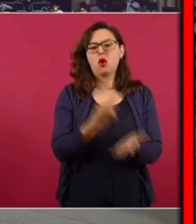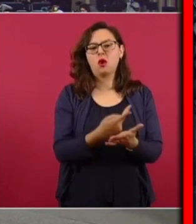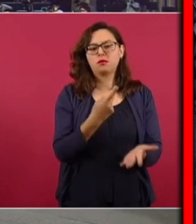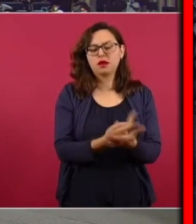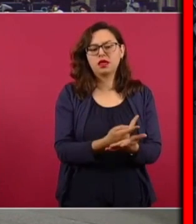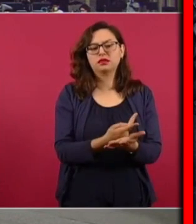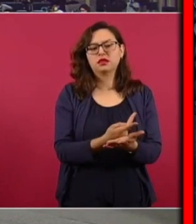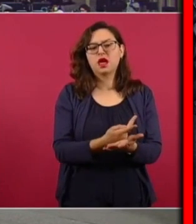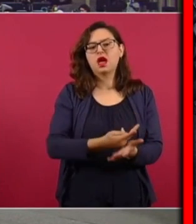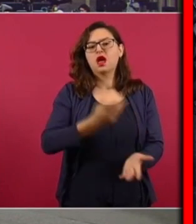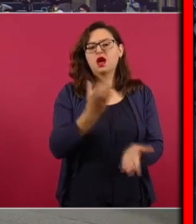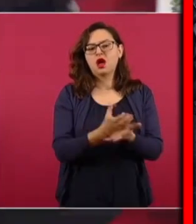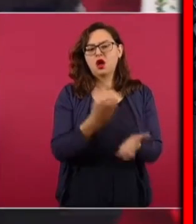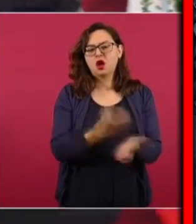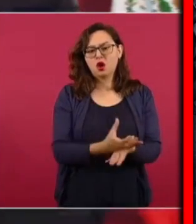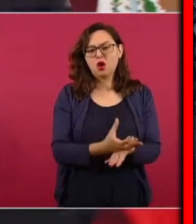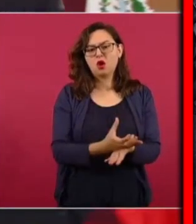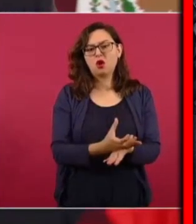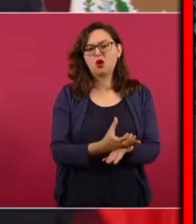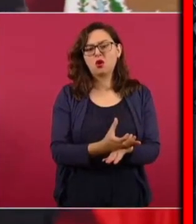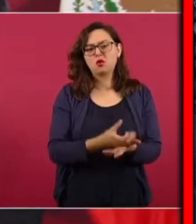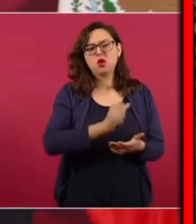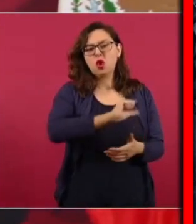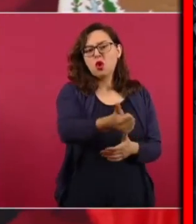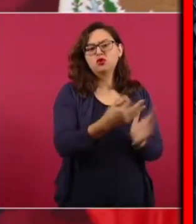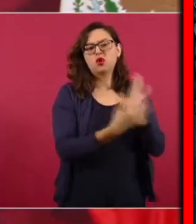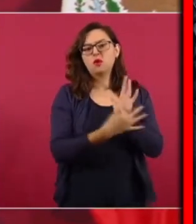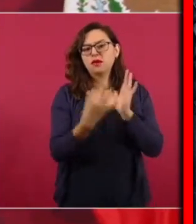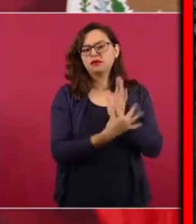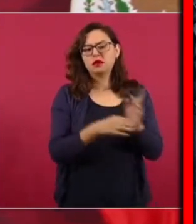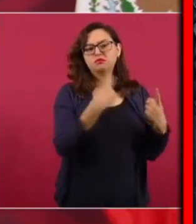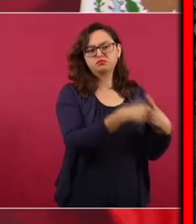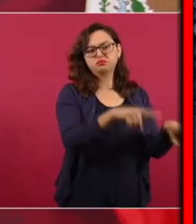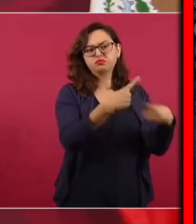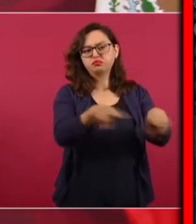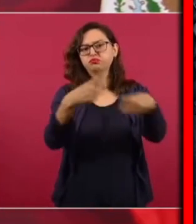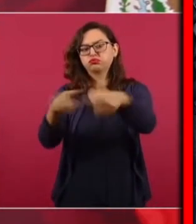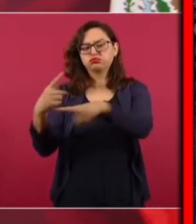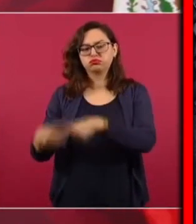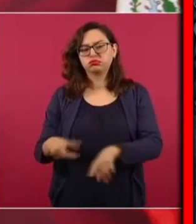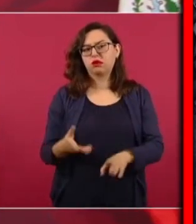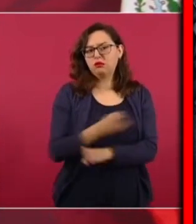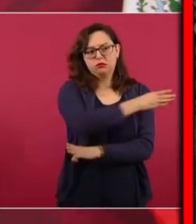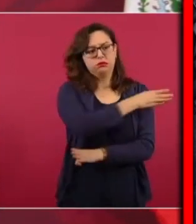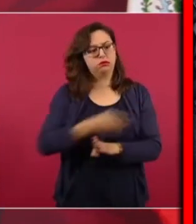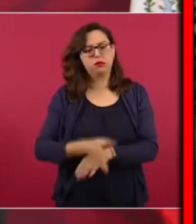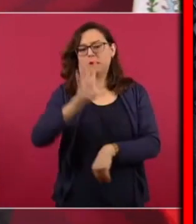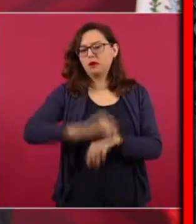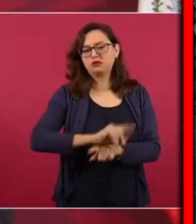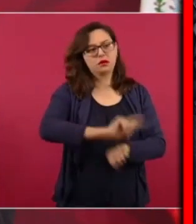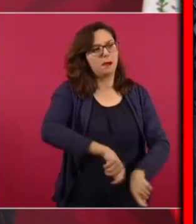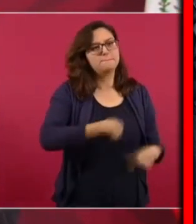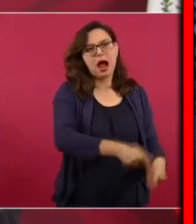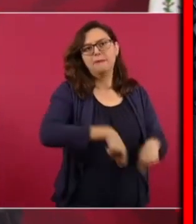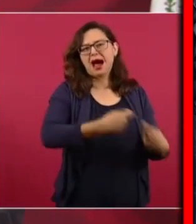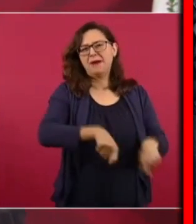cobre o cualquier otro mineral no tiene problema que ya tiene la concesión